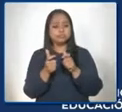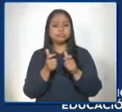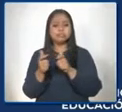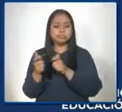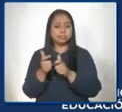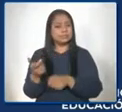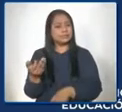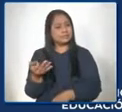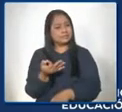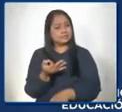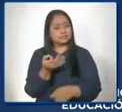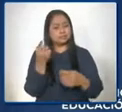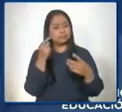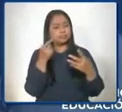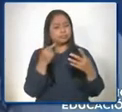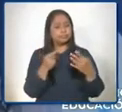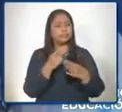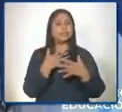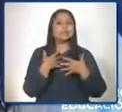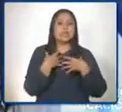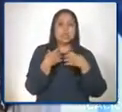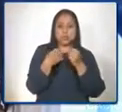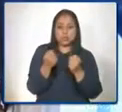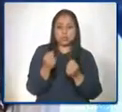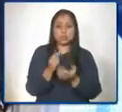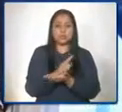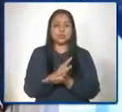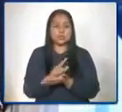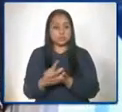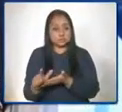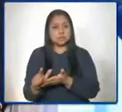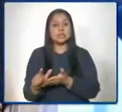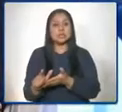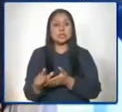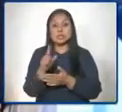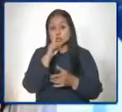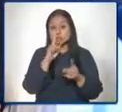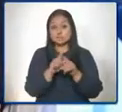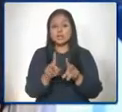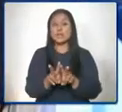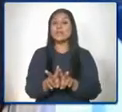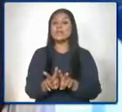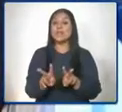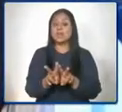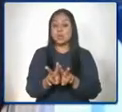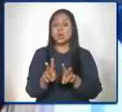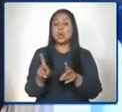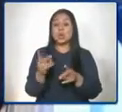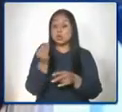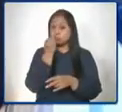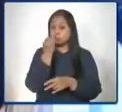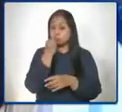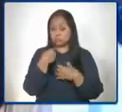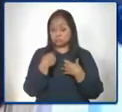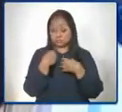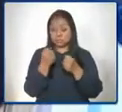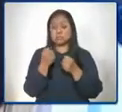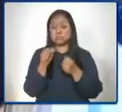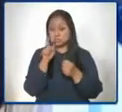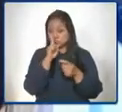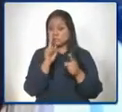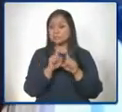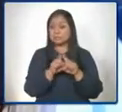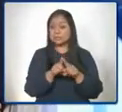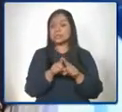protocolo de salud, higiene, el valor nutricional de los alimentos. Por lo tanto,